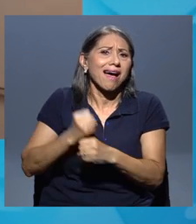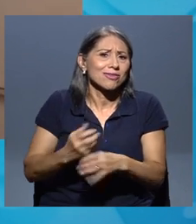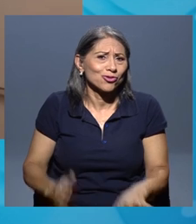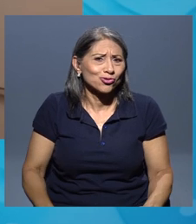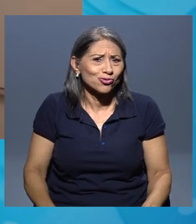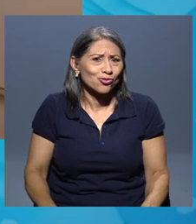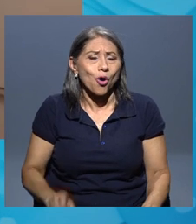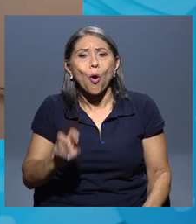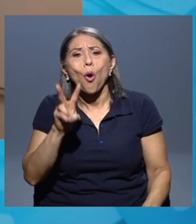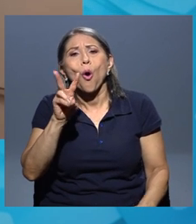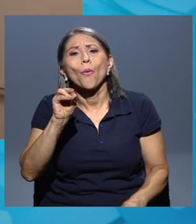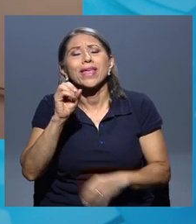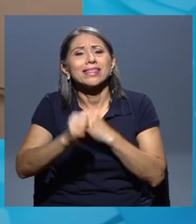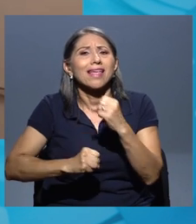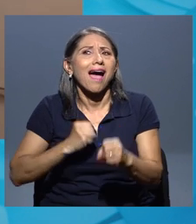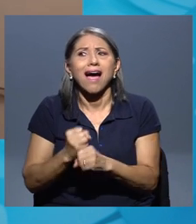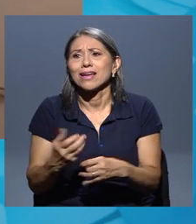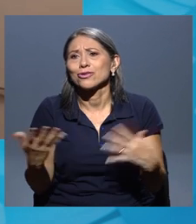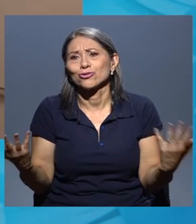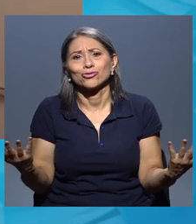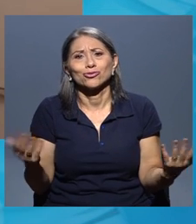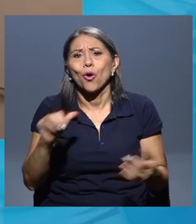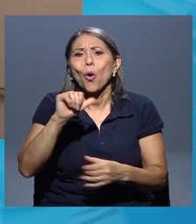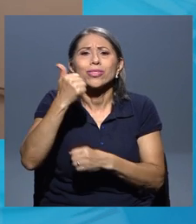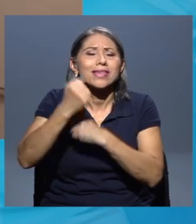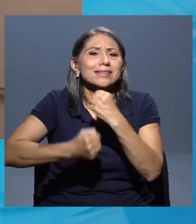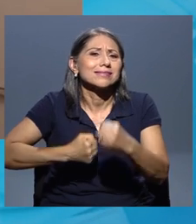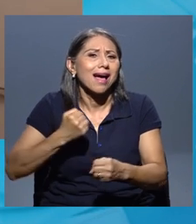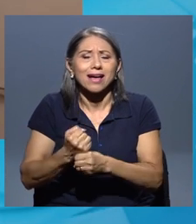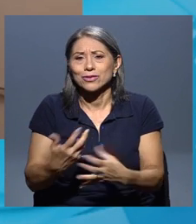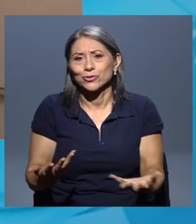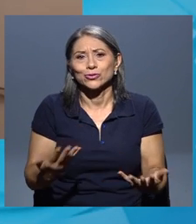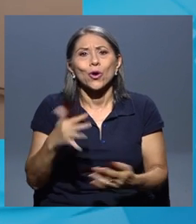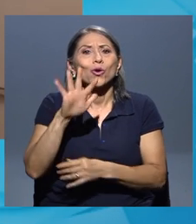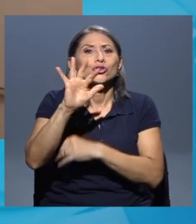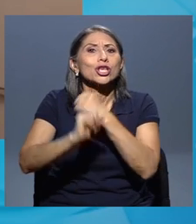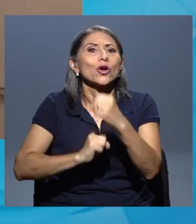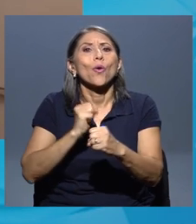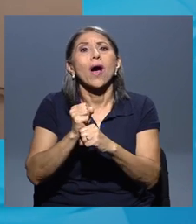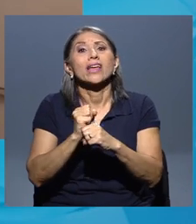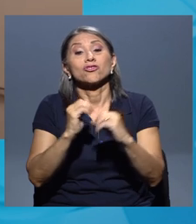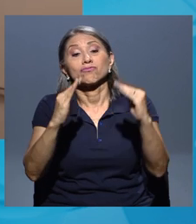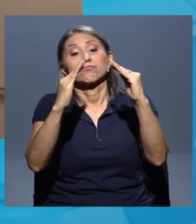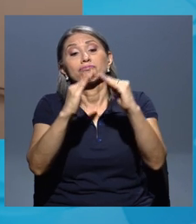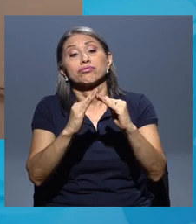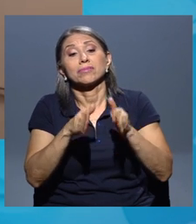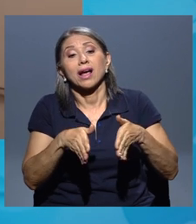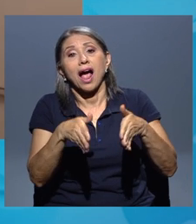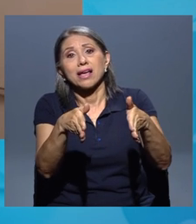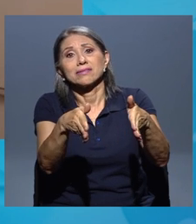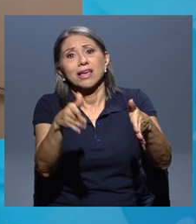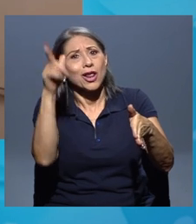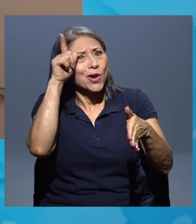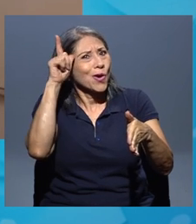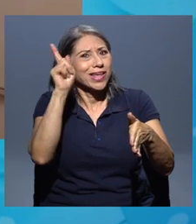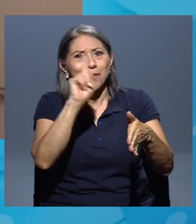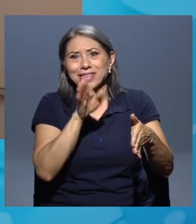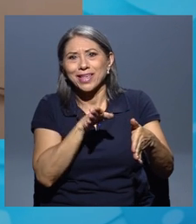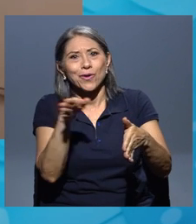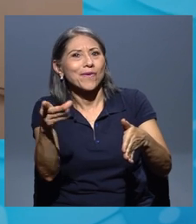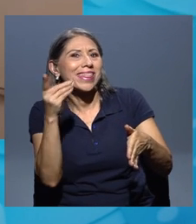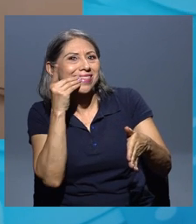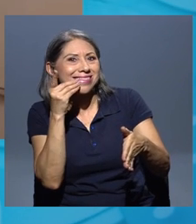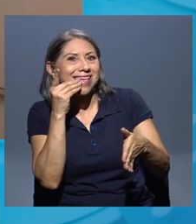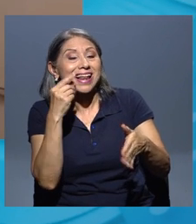años de vivir en las calles y obviamente su condición general médica y su condición bucodental está muy deteriorada.